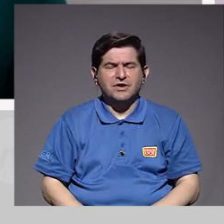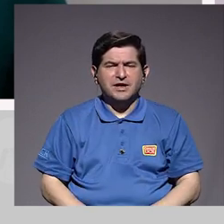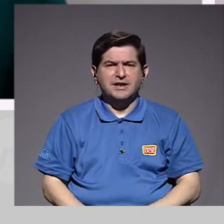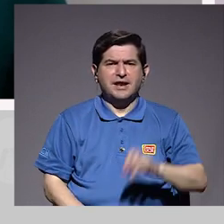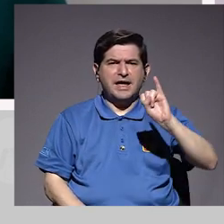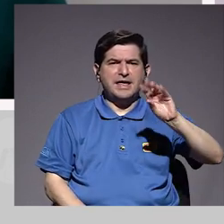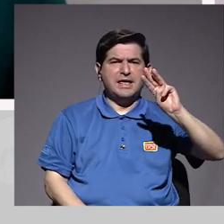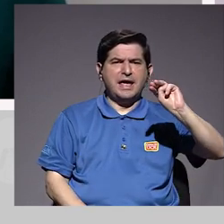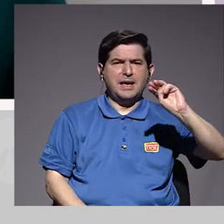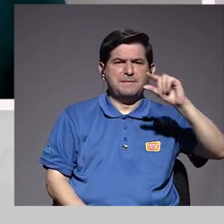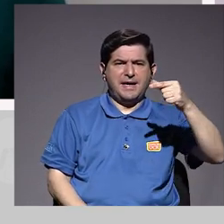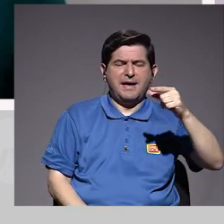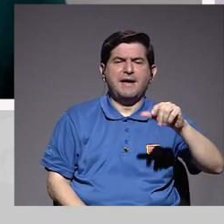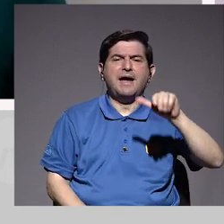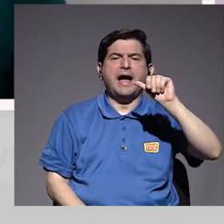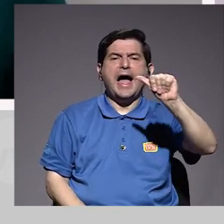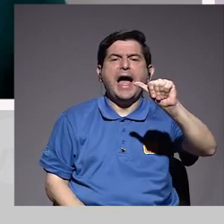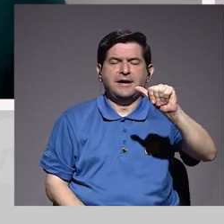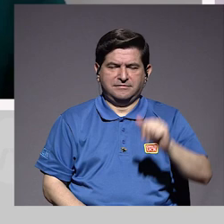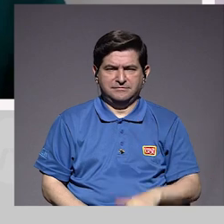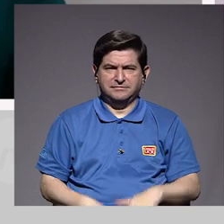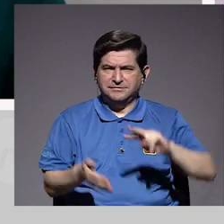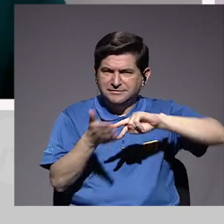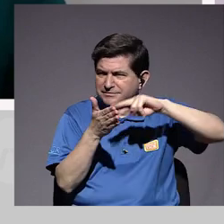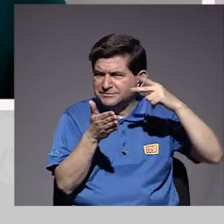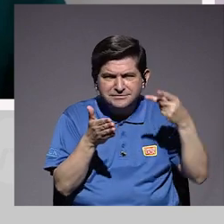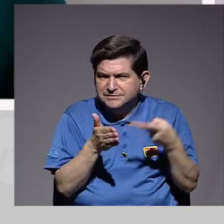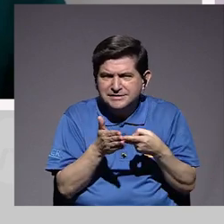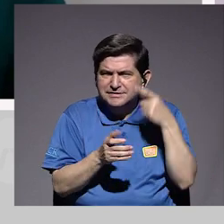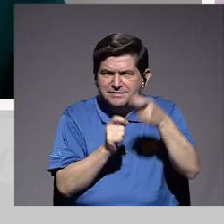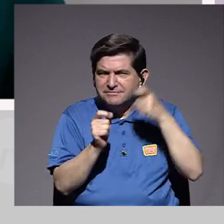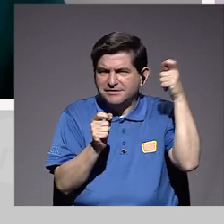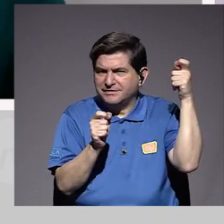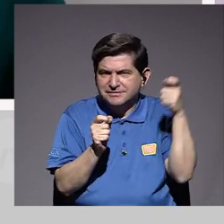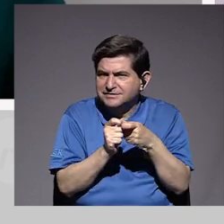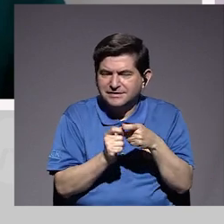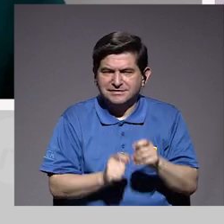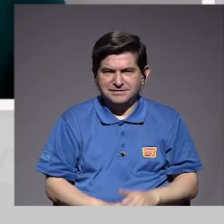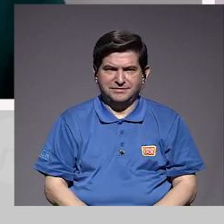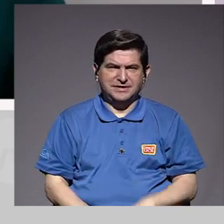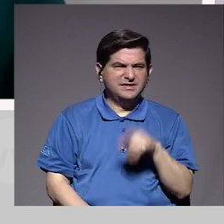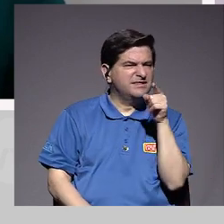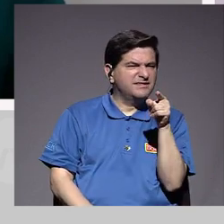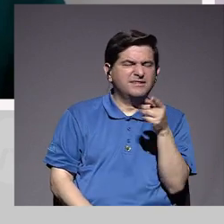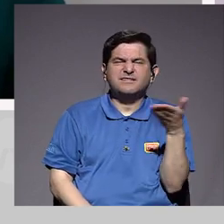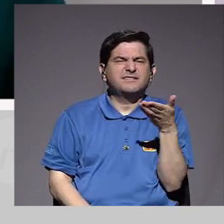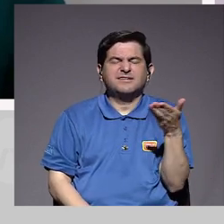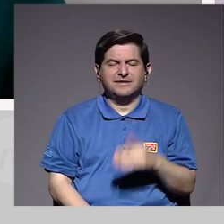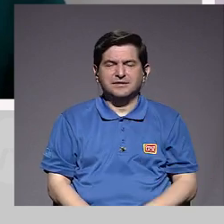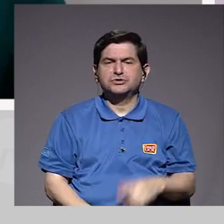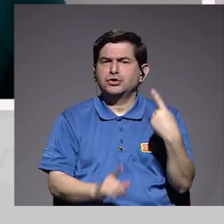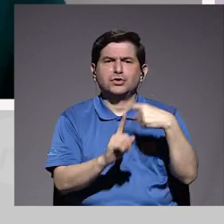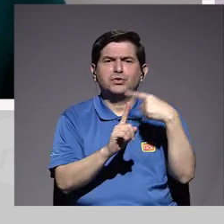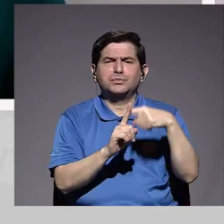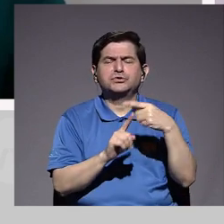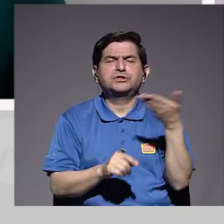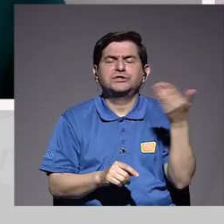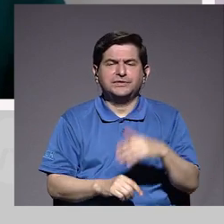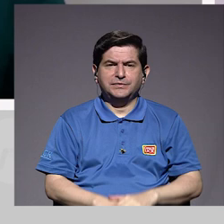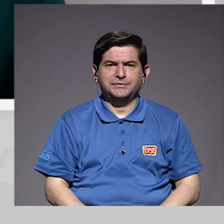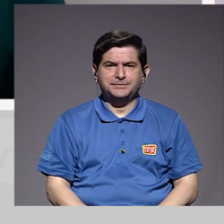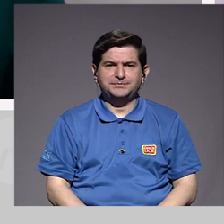inmunoglobulina A. O ¿nos puede explicar un poquito, tal vez, qué es esto y qué es lo positivo?